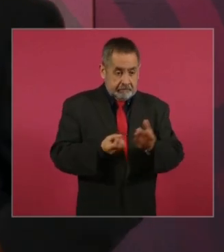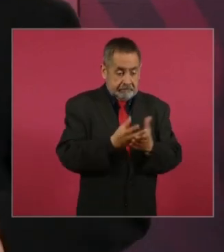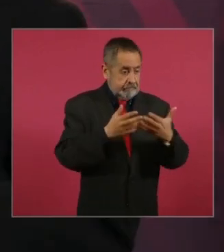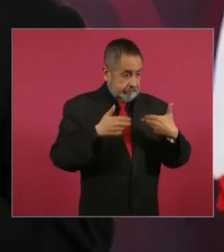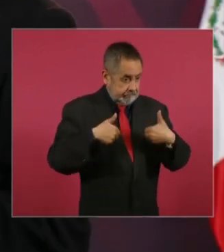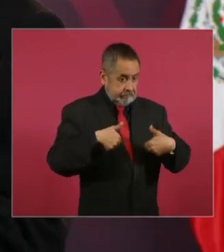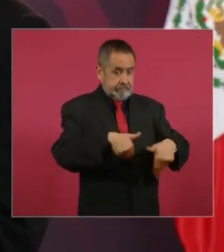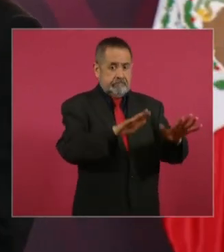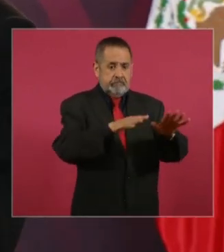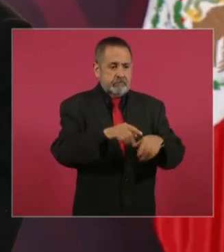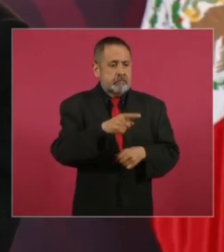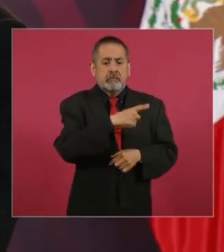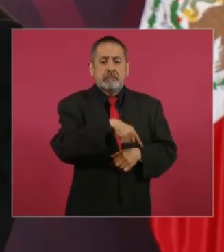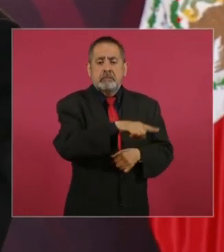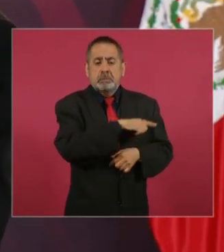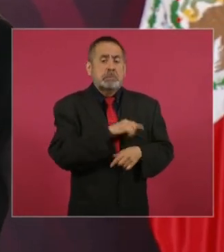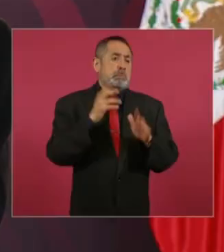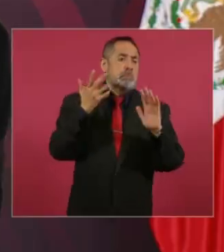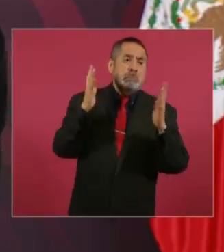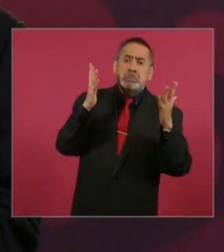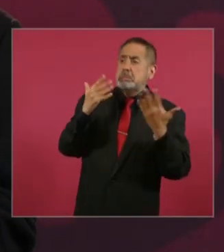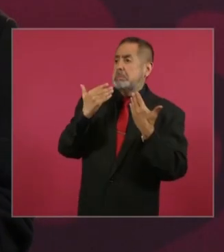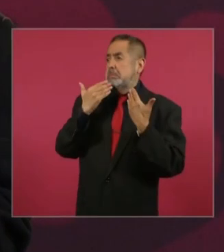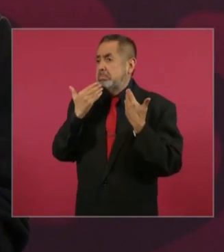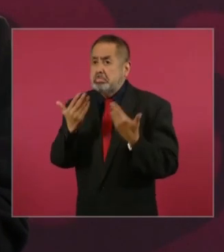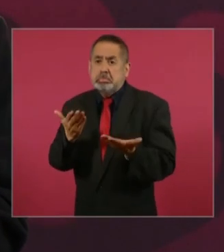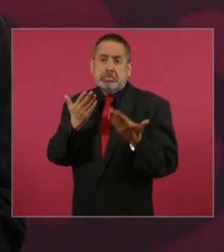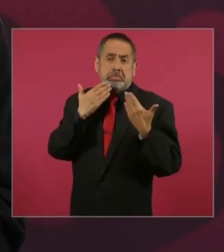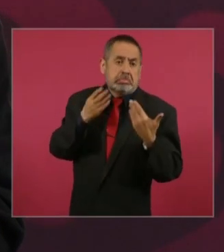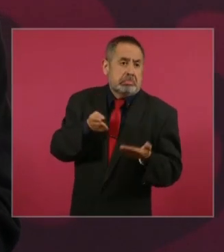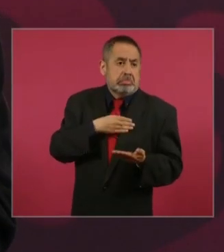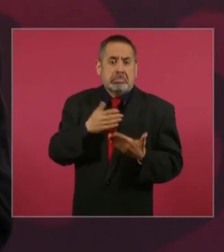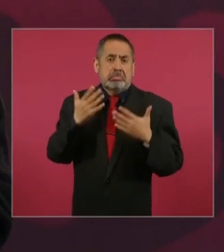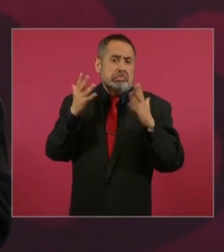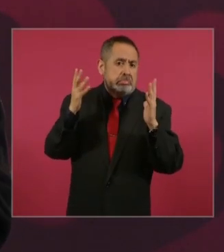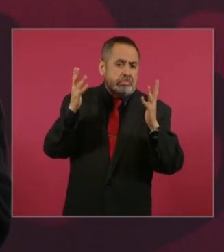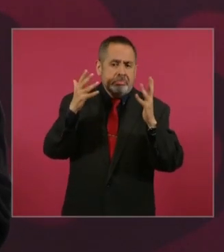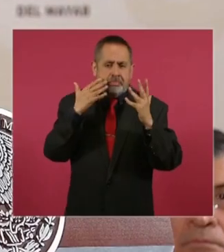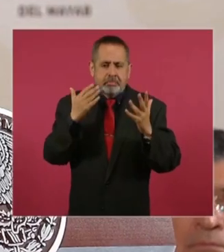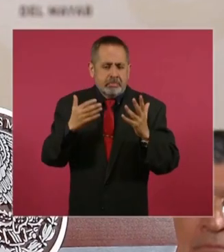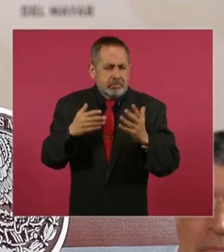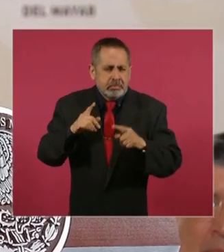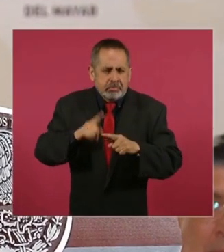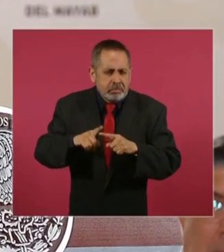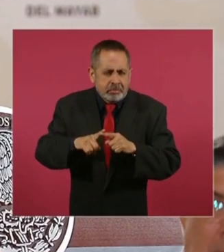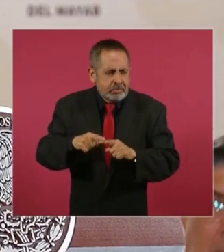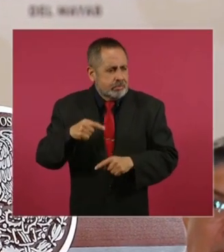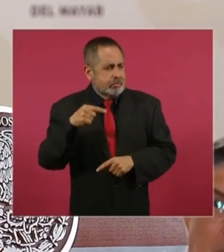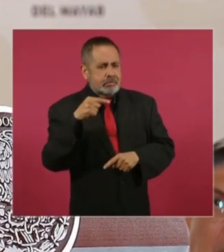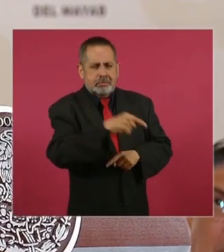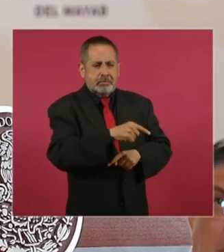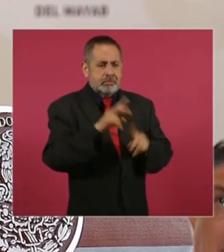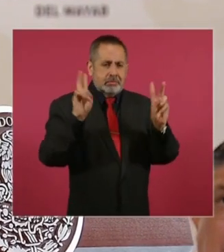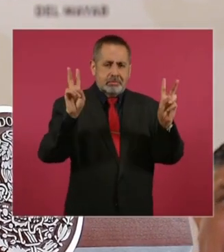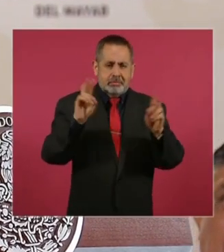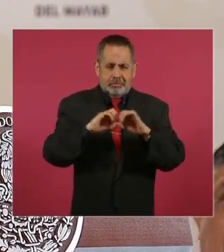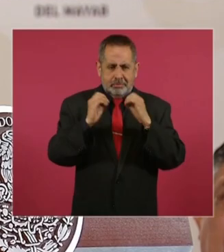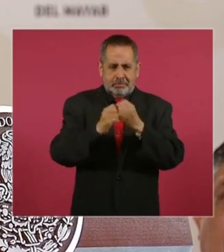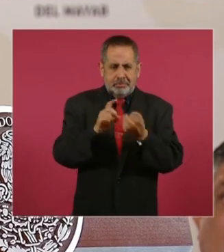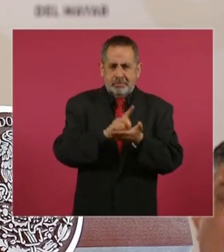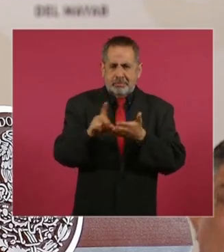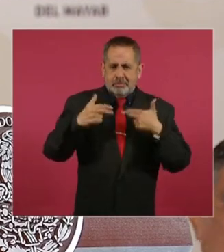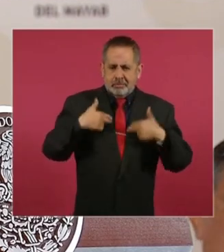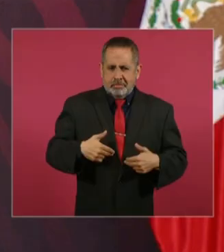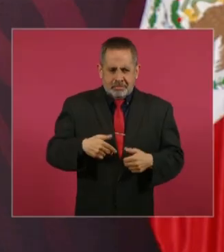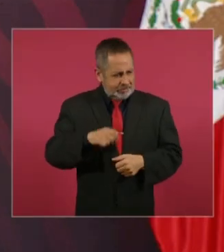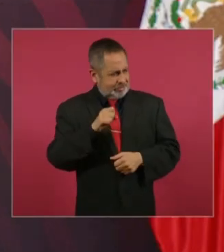de los defensores de derechos humanos que a